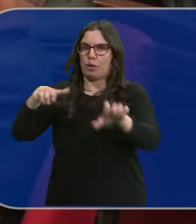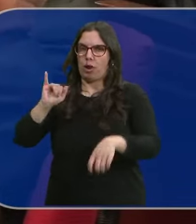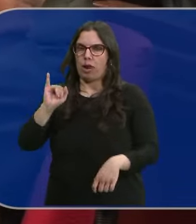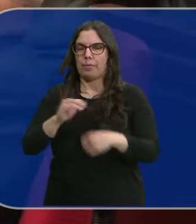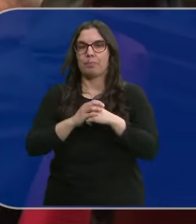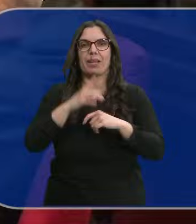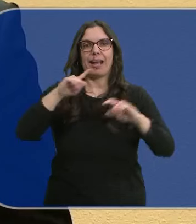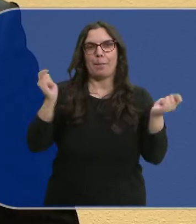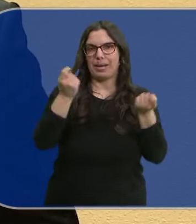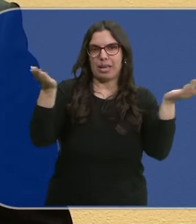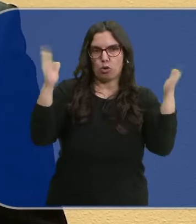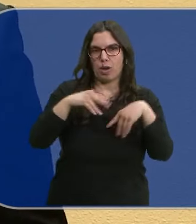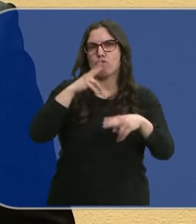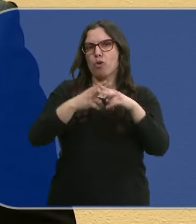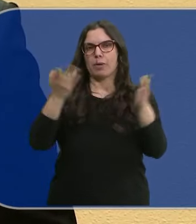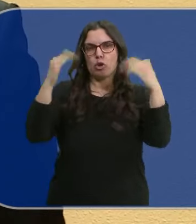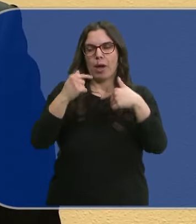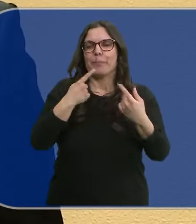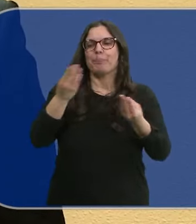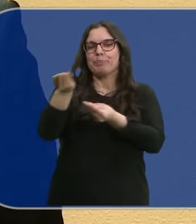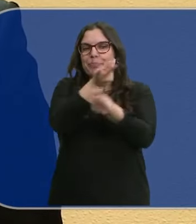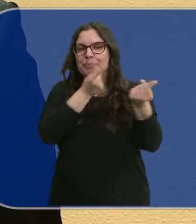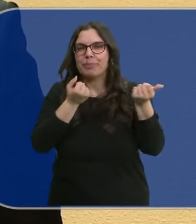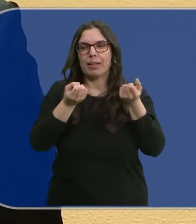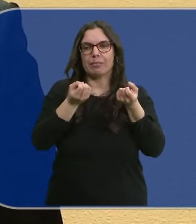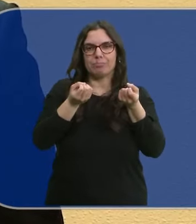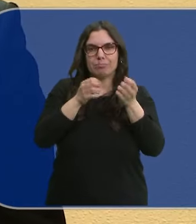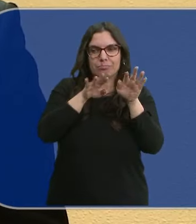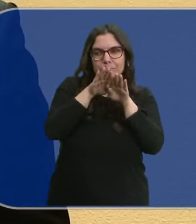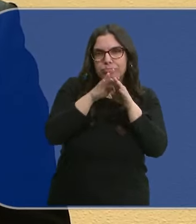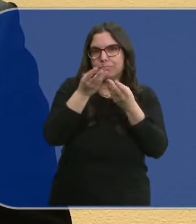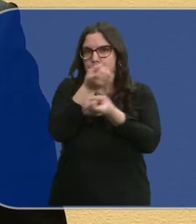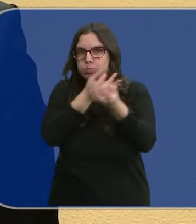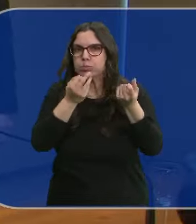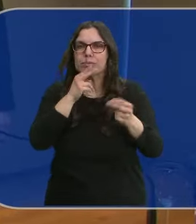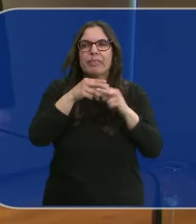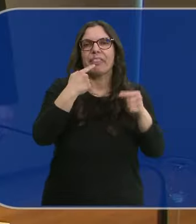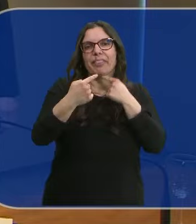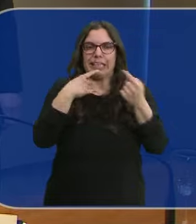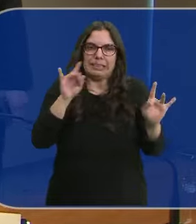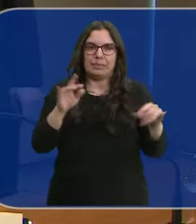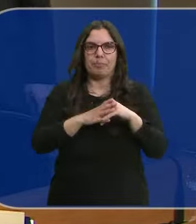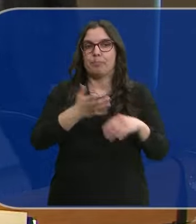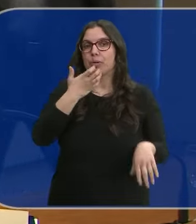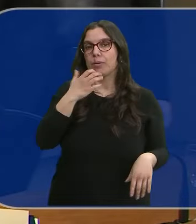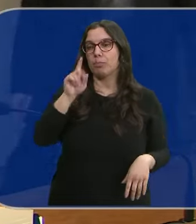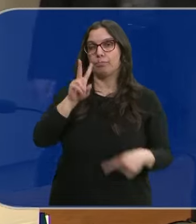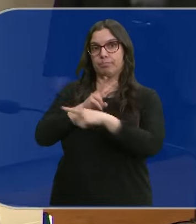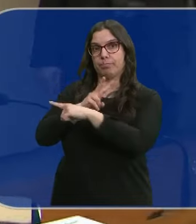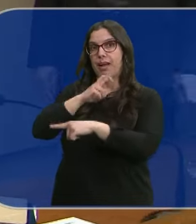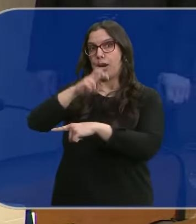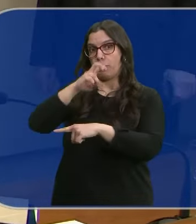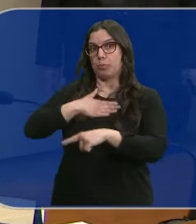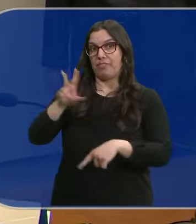campañas, no hay nombres. En el aire, en las conversaciones, están algunos nombres. Entre ellos el de Luis Arguello,